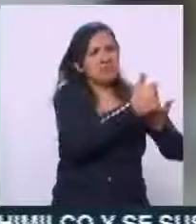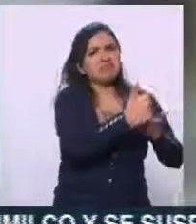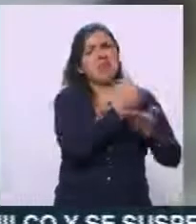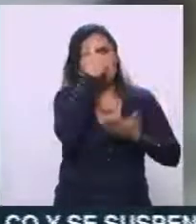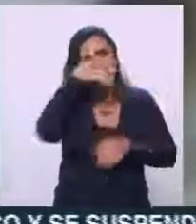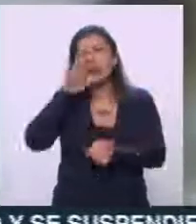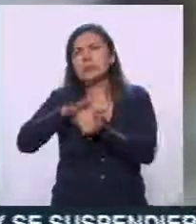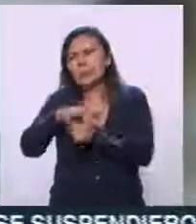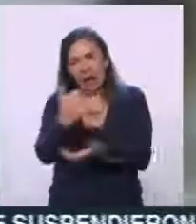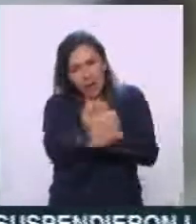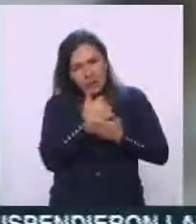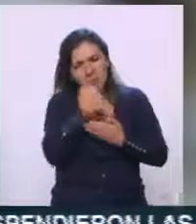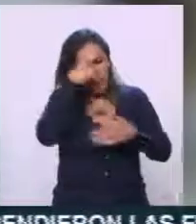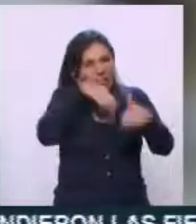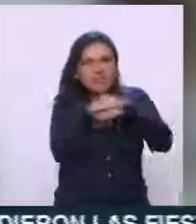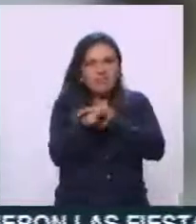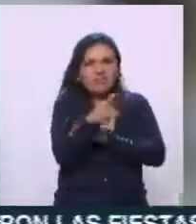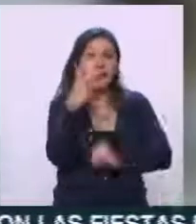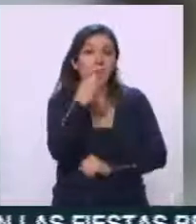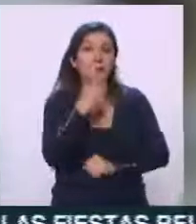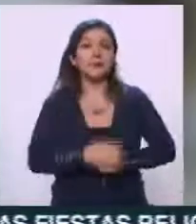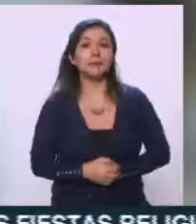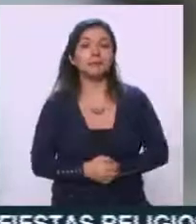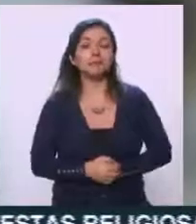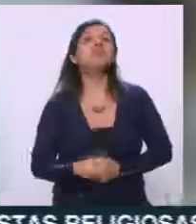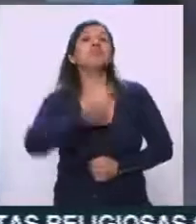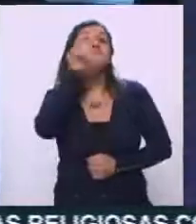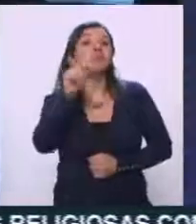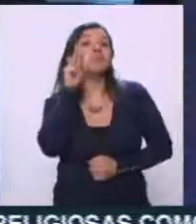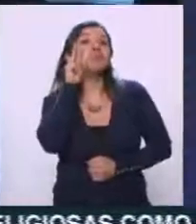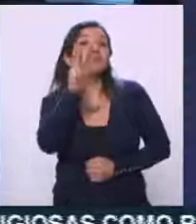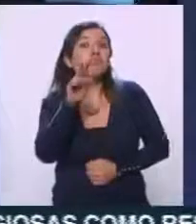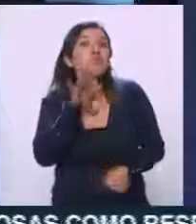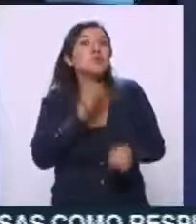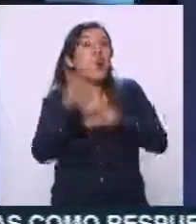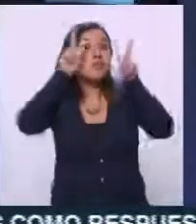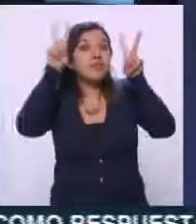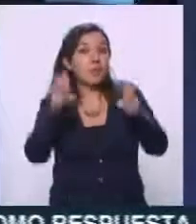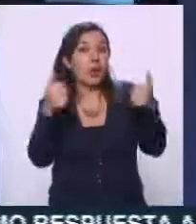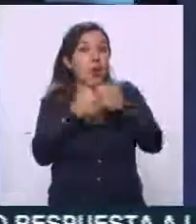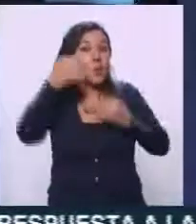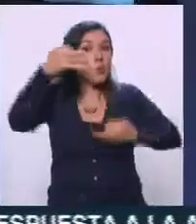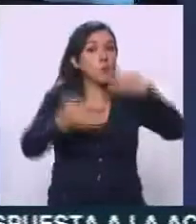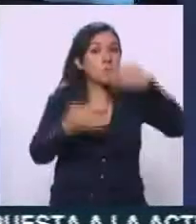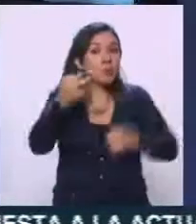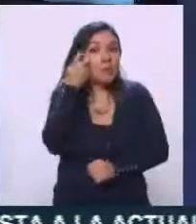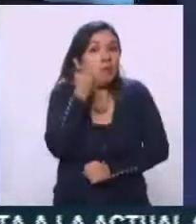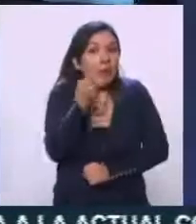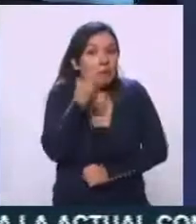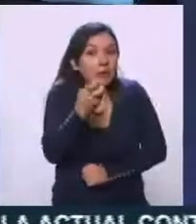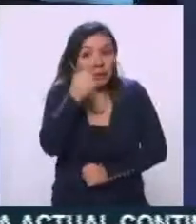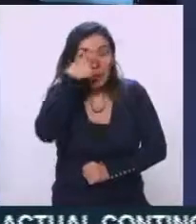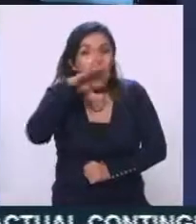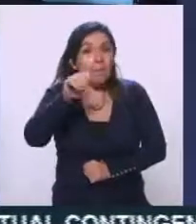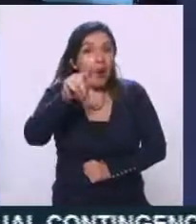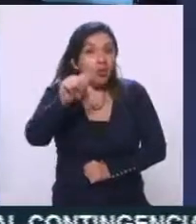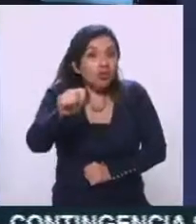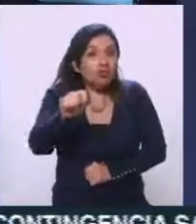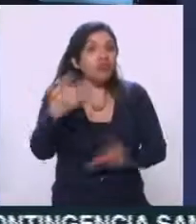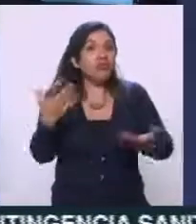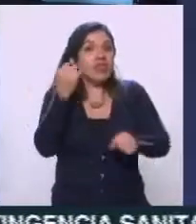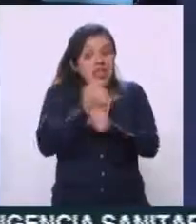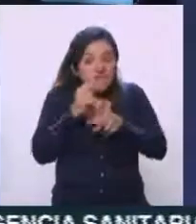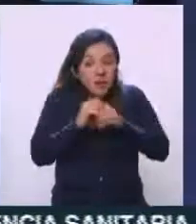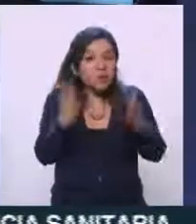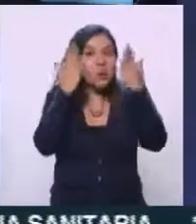acuden en él para entrar a este submundo. Pues Alberto, ya habremos de abordar el tema jurídico con respecto a los bots y a la